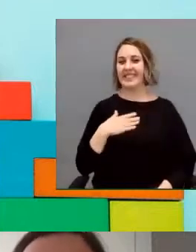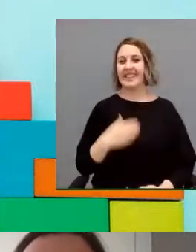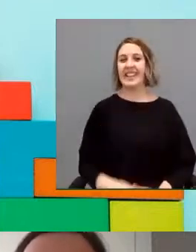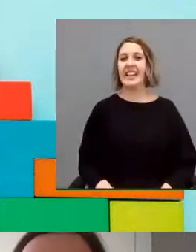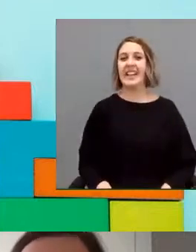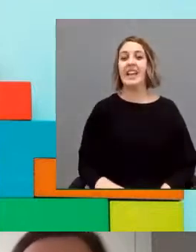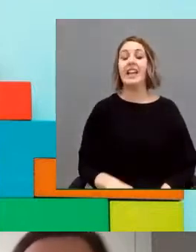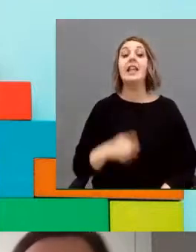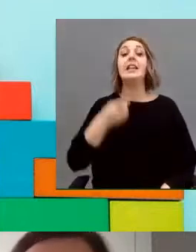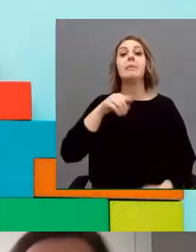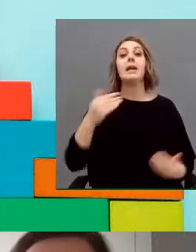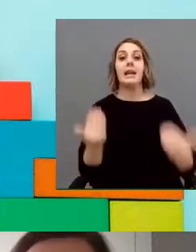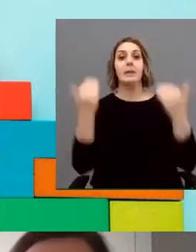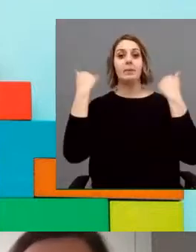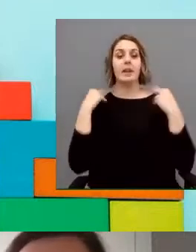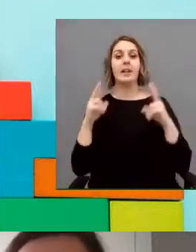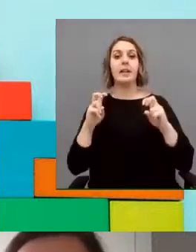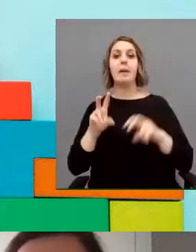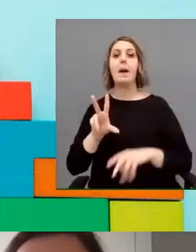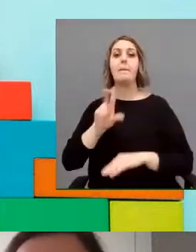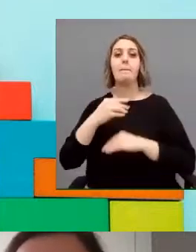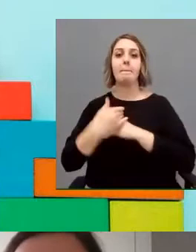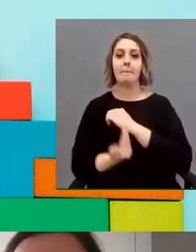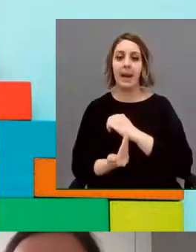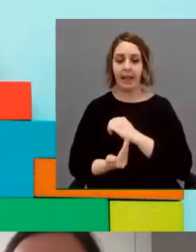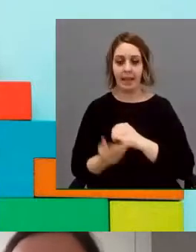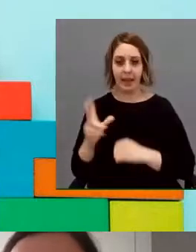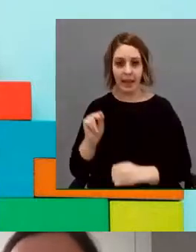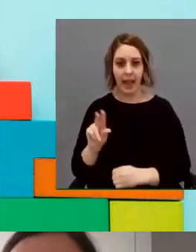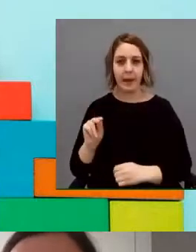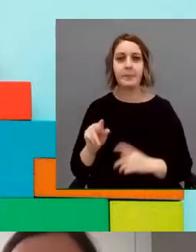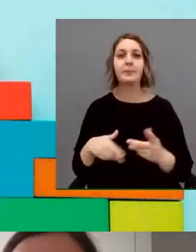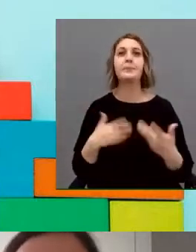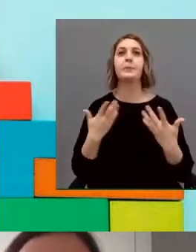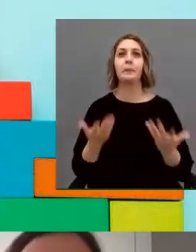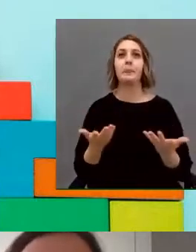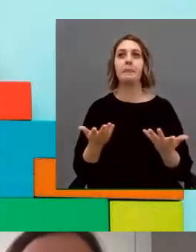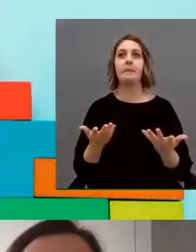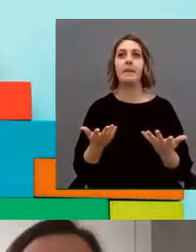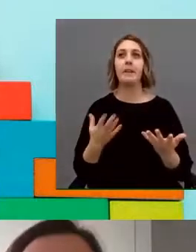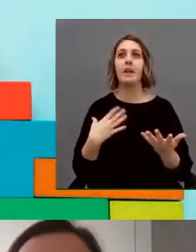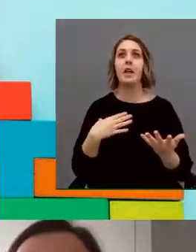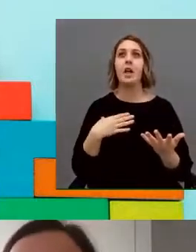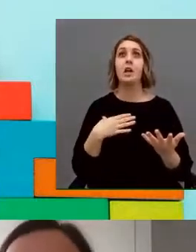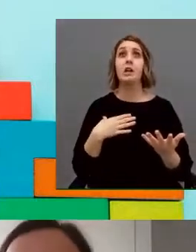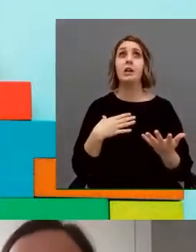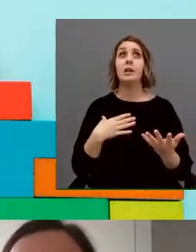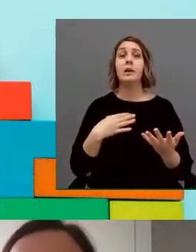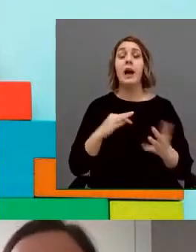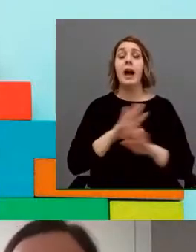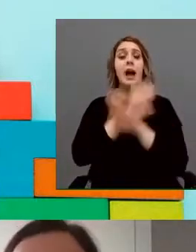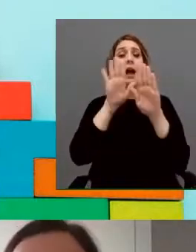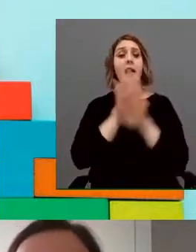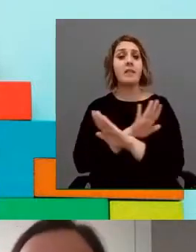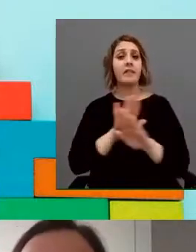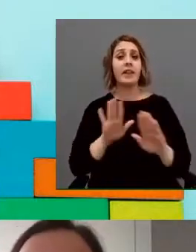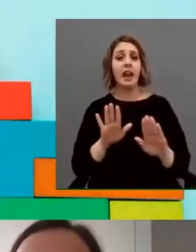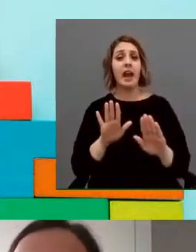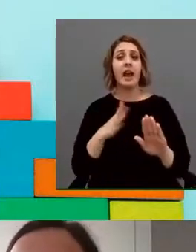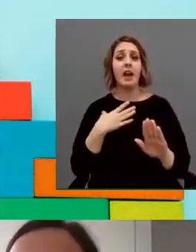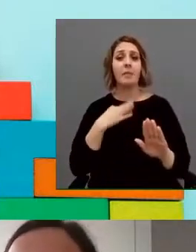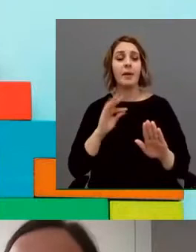panadería. Con lo cual hemos conseguido ampliar sus intereses y poder al final darle más